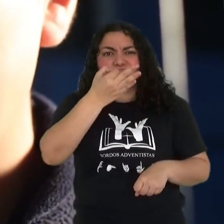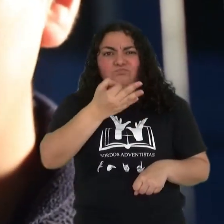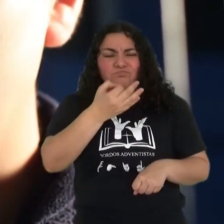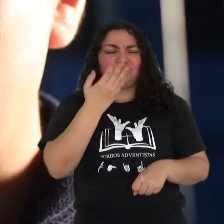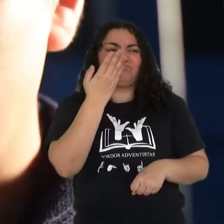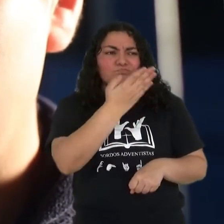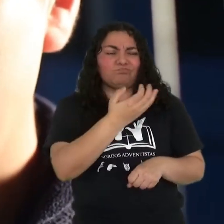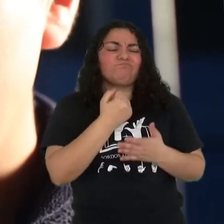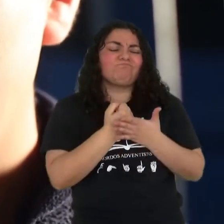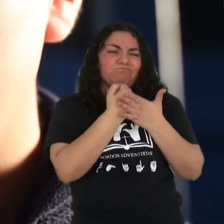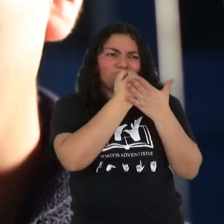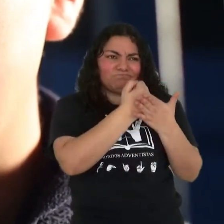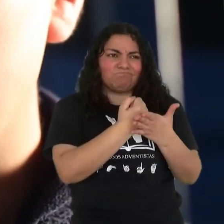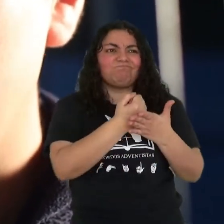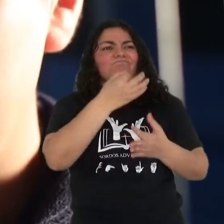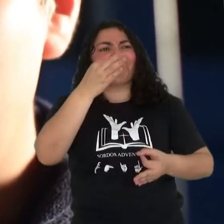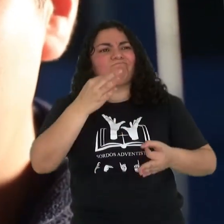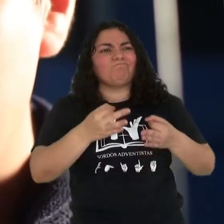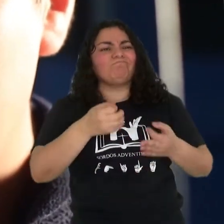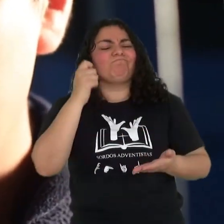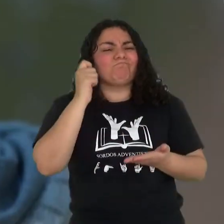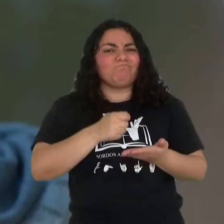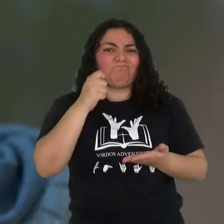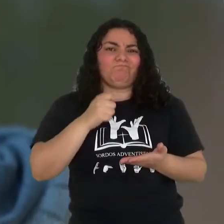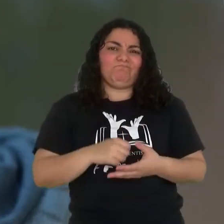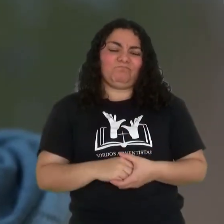a testificar a su favor en el juicio.